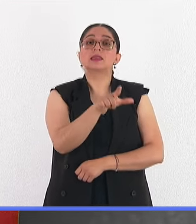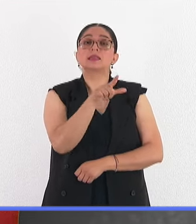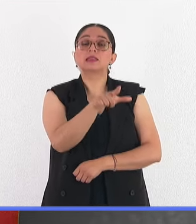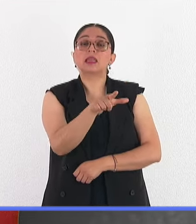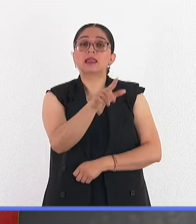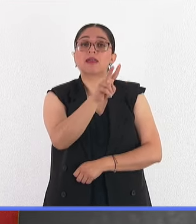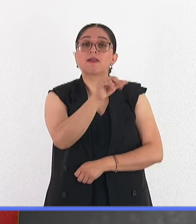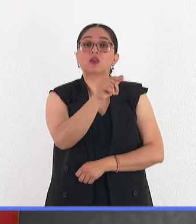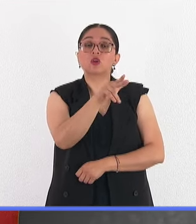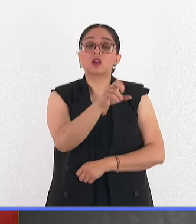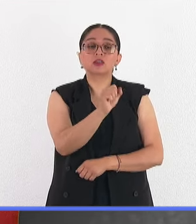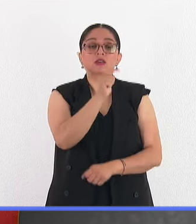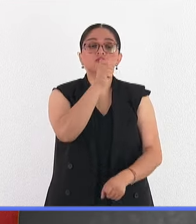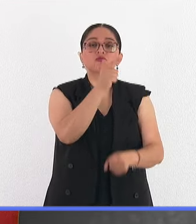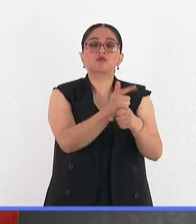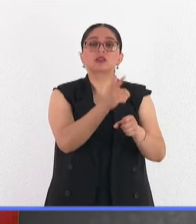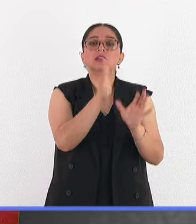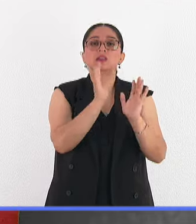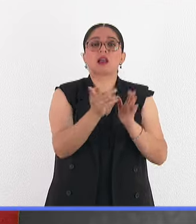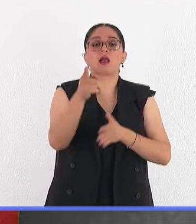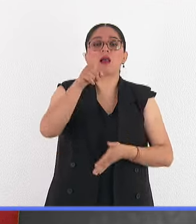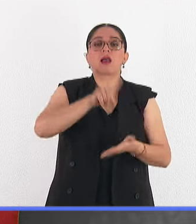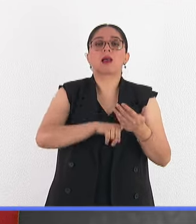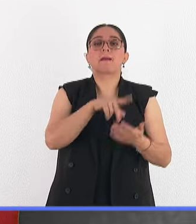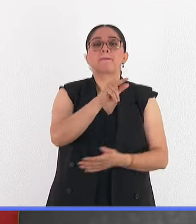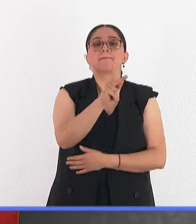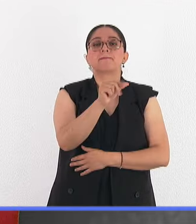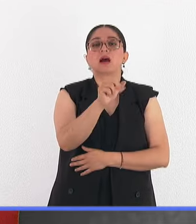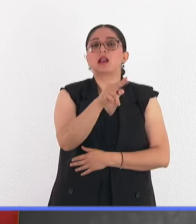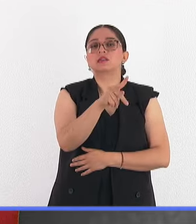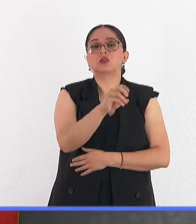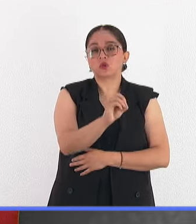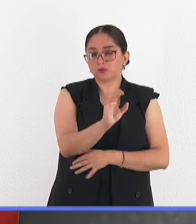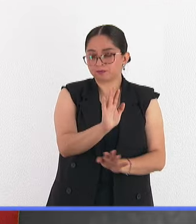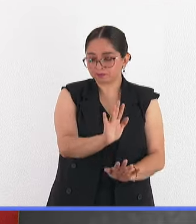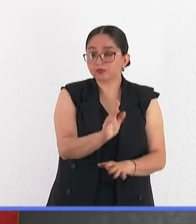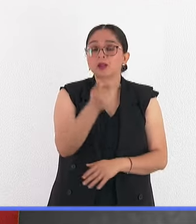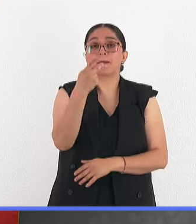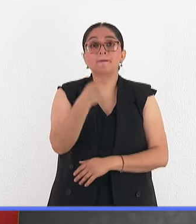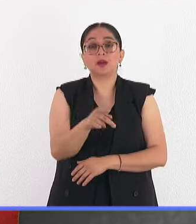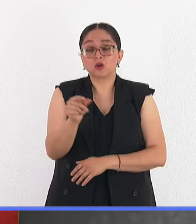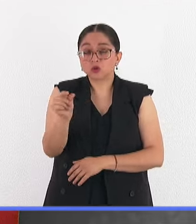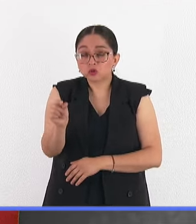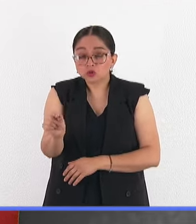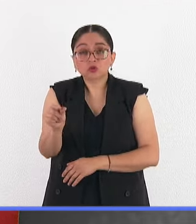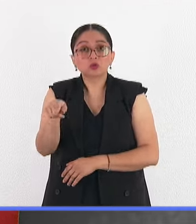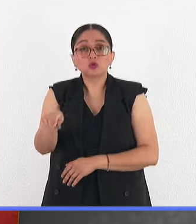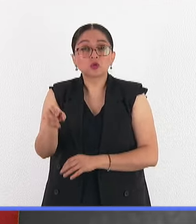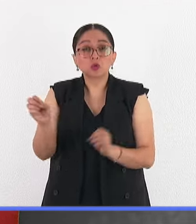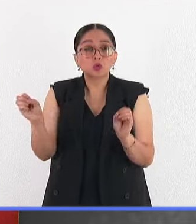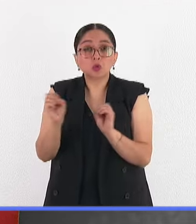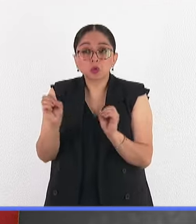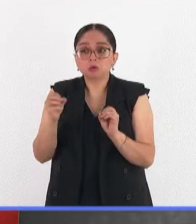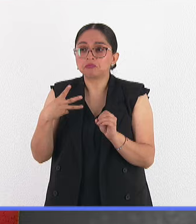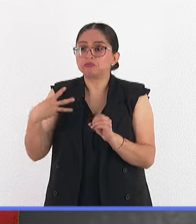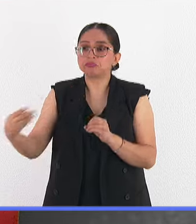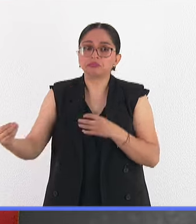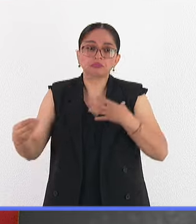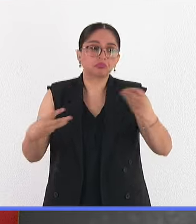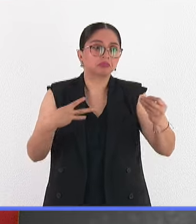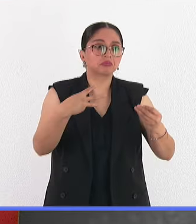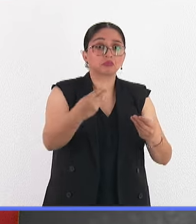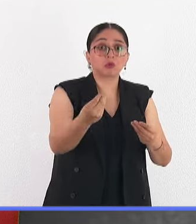especies ya se encontraron infectadas con el parásito, porque es importante mencionar que el insecto, si no está infectado el mismo, pues no transmite nada.